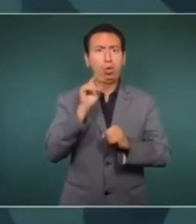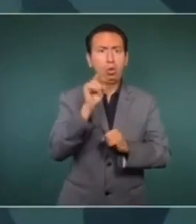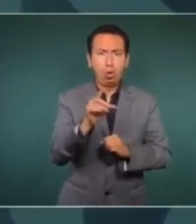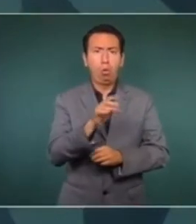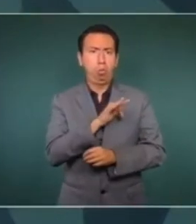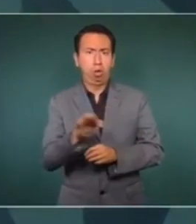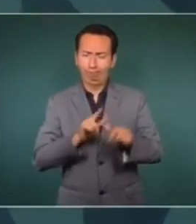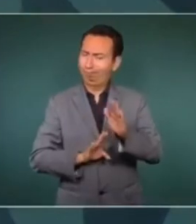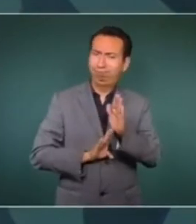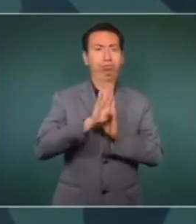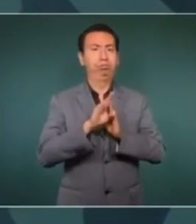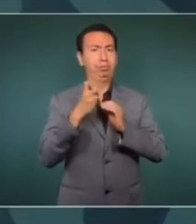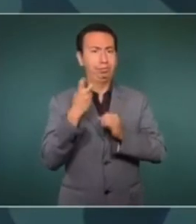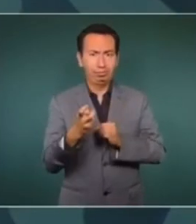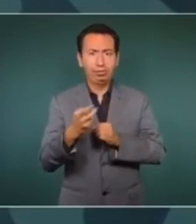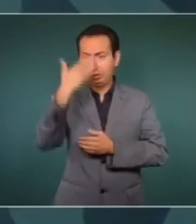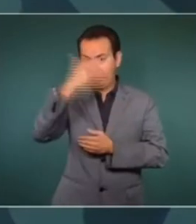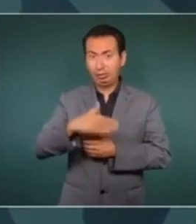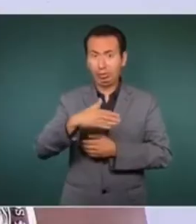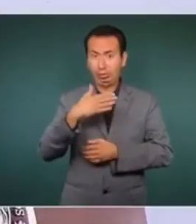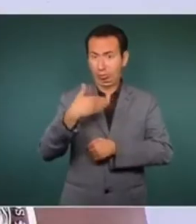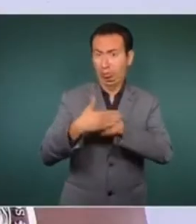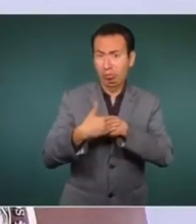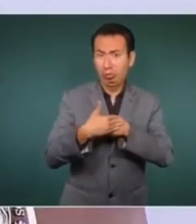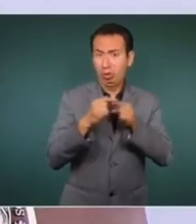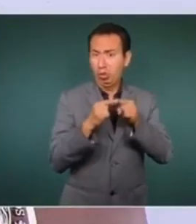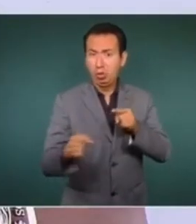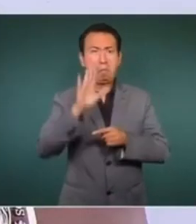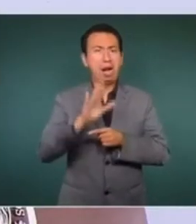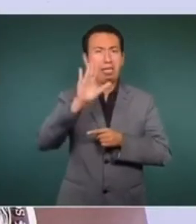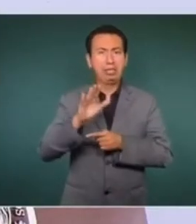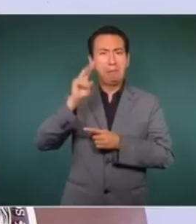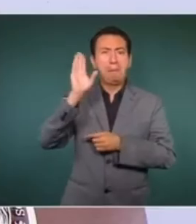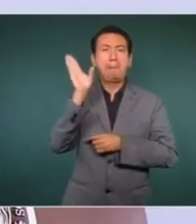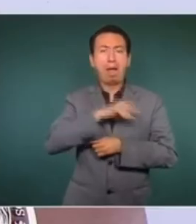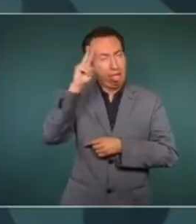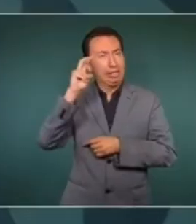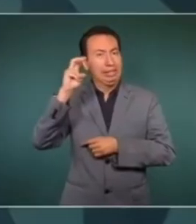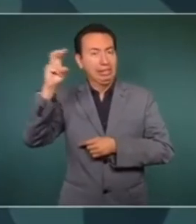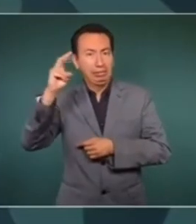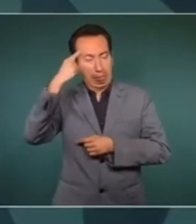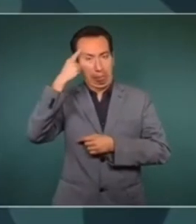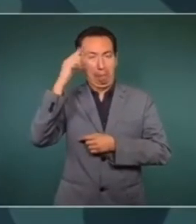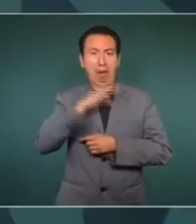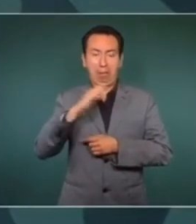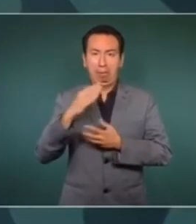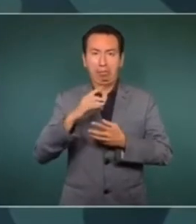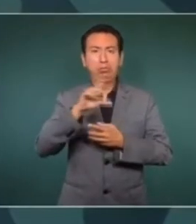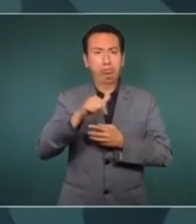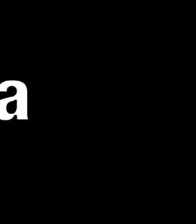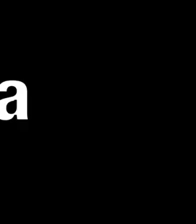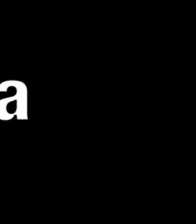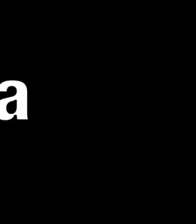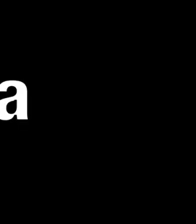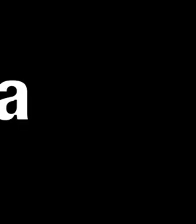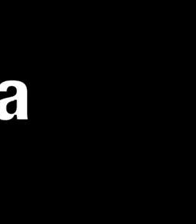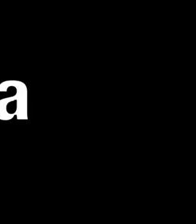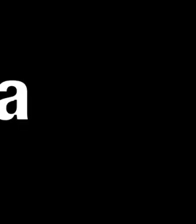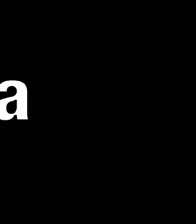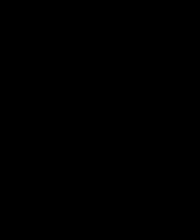esperanza. Esto es pasajero, es como un mal sueño, como una pesadilla. Ya pasará. ¡Gracias!